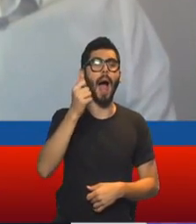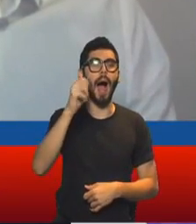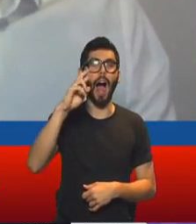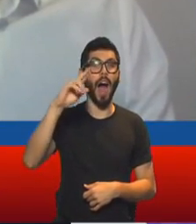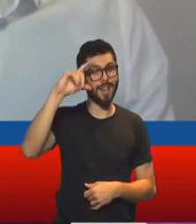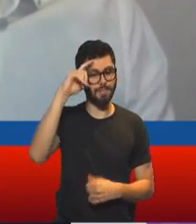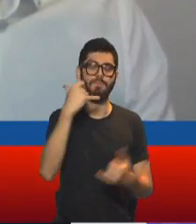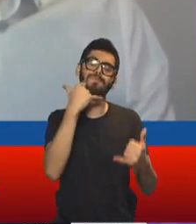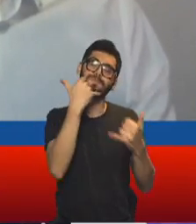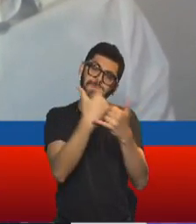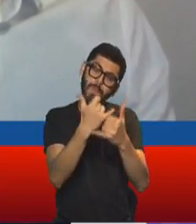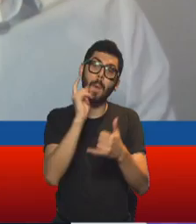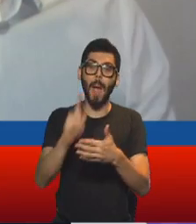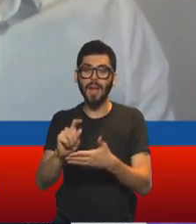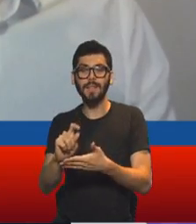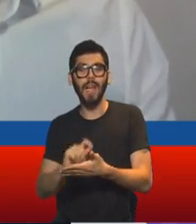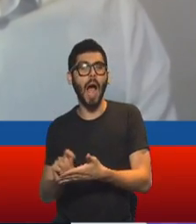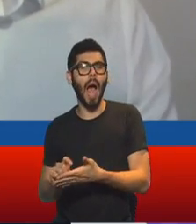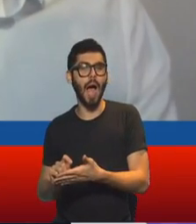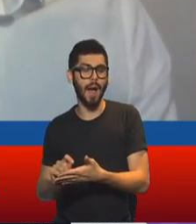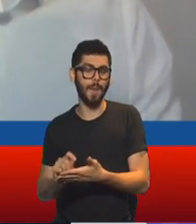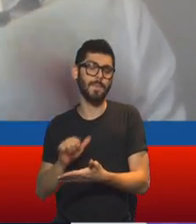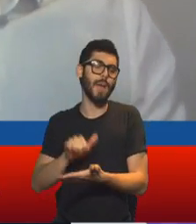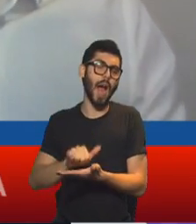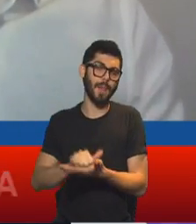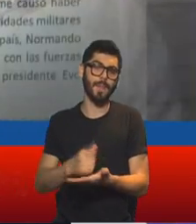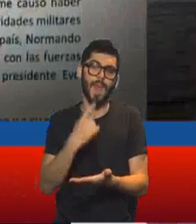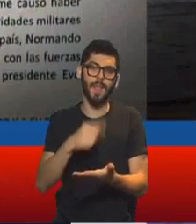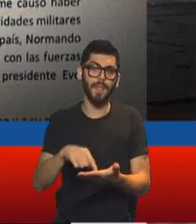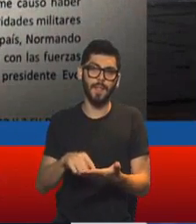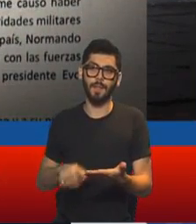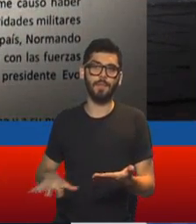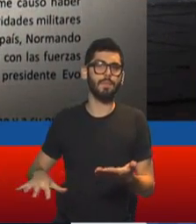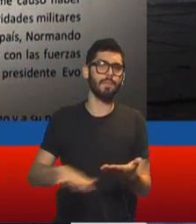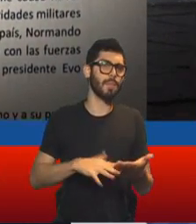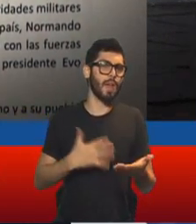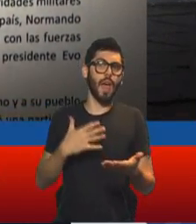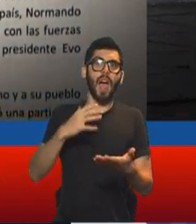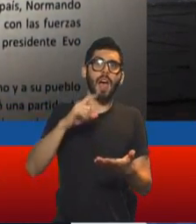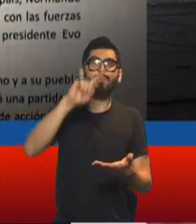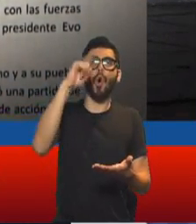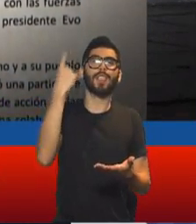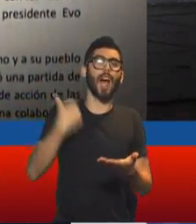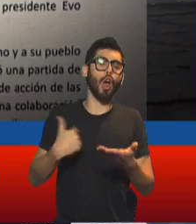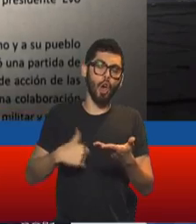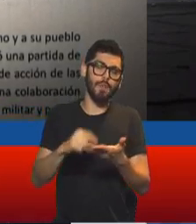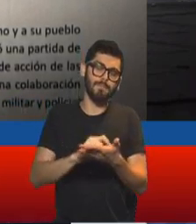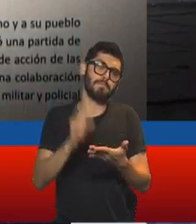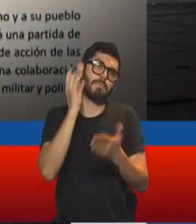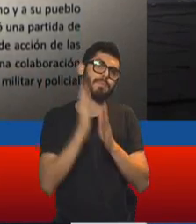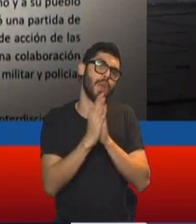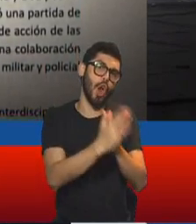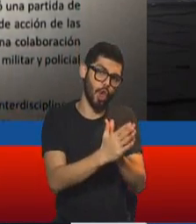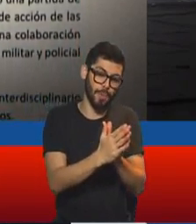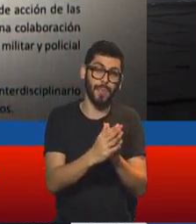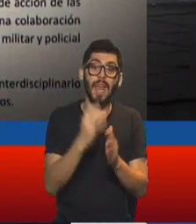firmó una carta el presidente donde, por un lado, pide disculpas en nombre del Estado argentino, el presidente Alberto Fernández habla